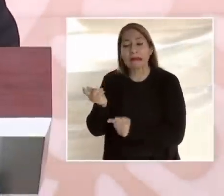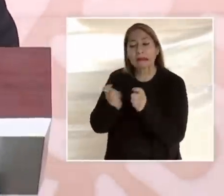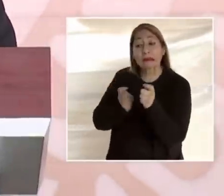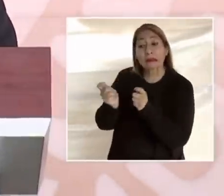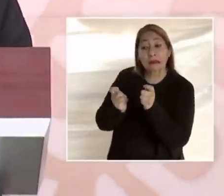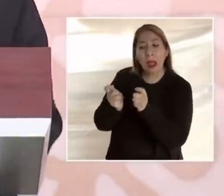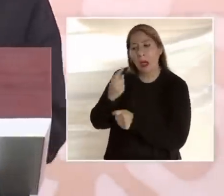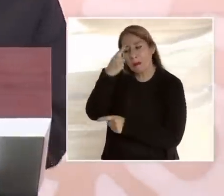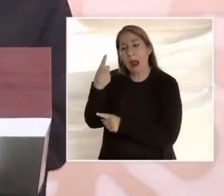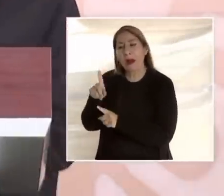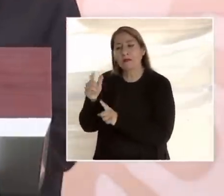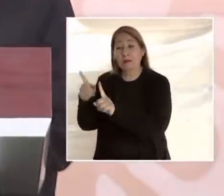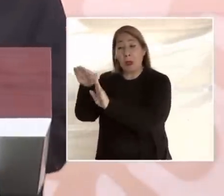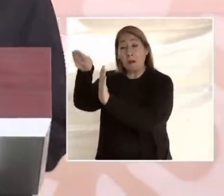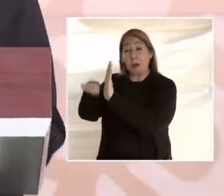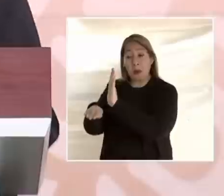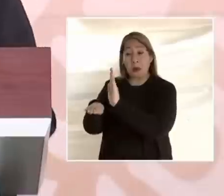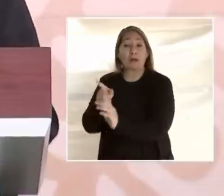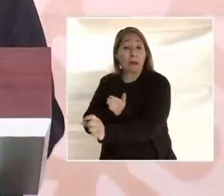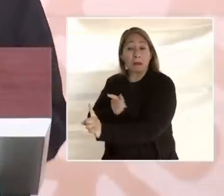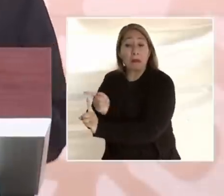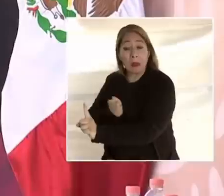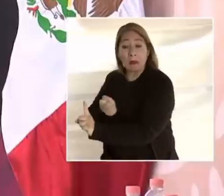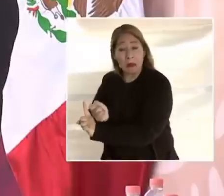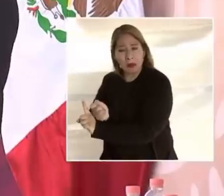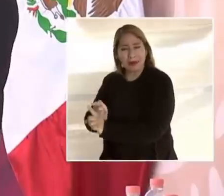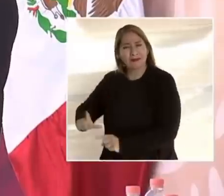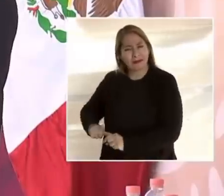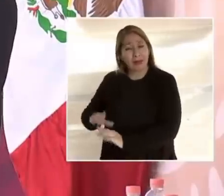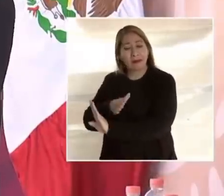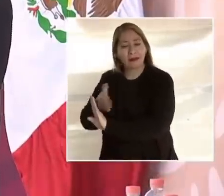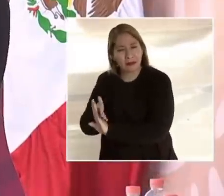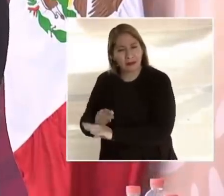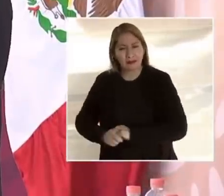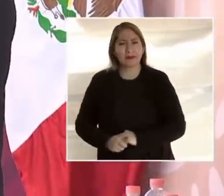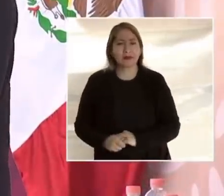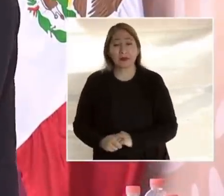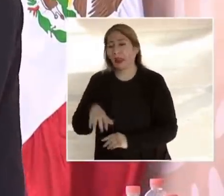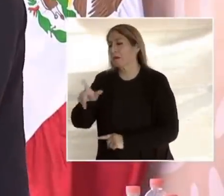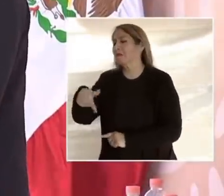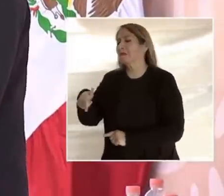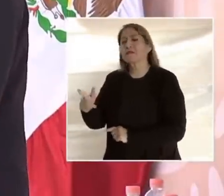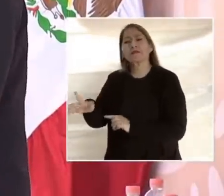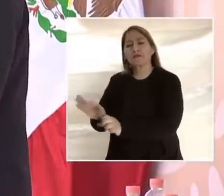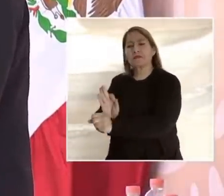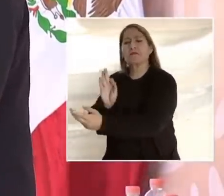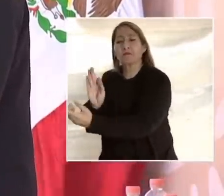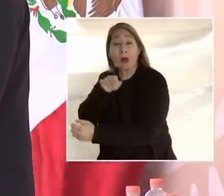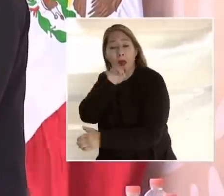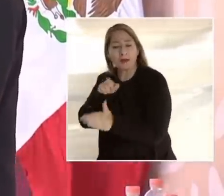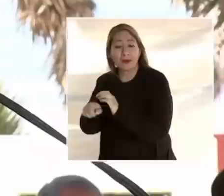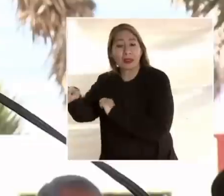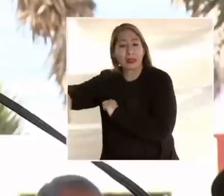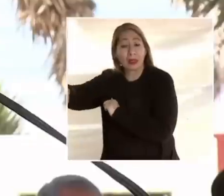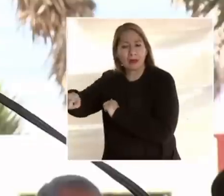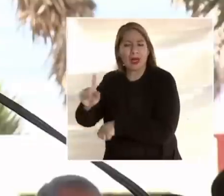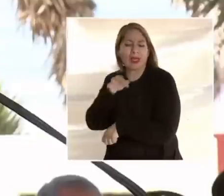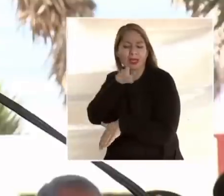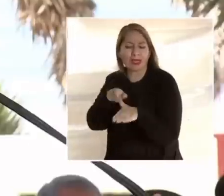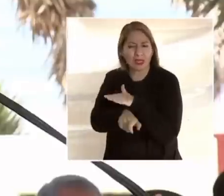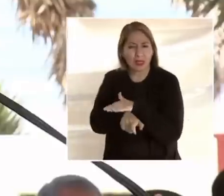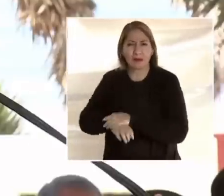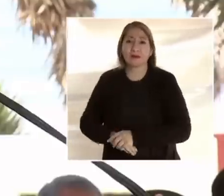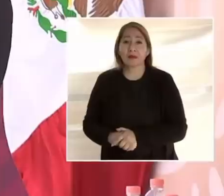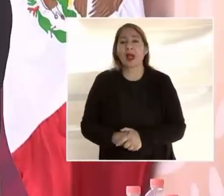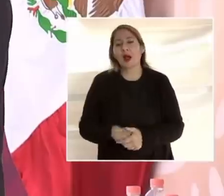para debilitar a dirigentes y gobiernos que enfrentan, que se atreven a enfrentar el poderío corrupto de las élites. Aquí,